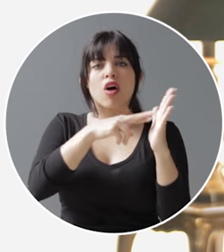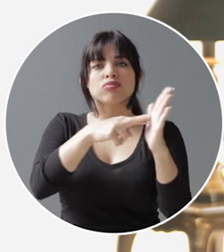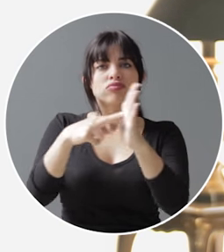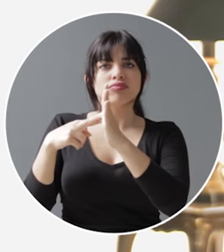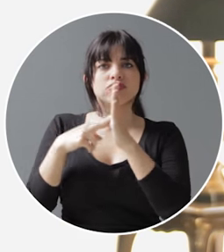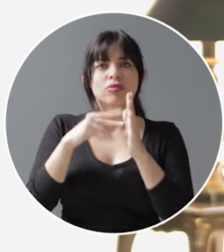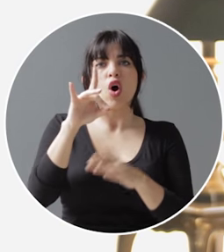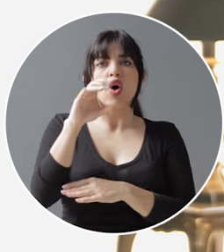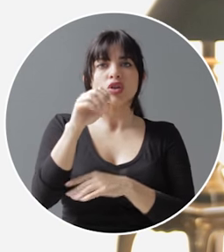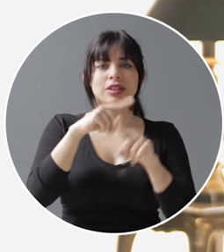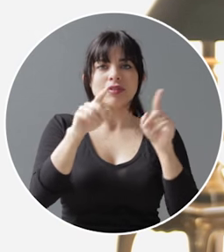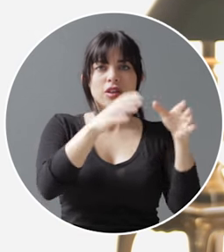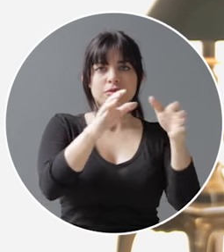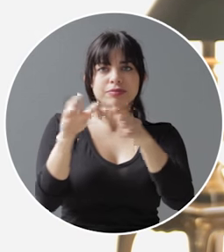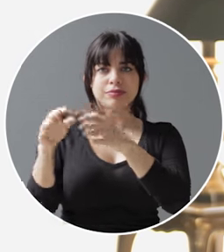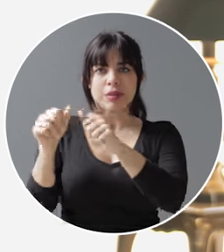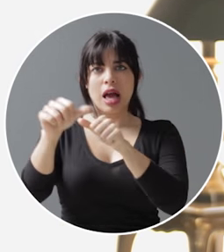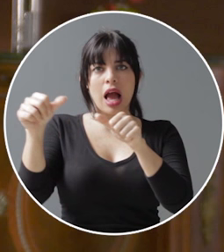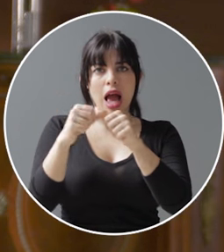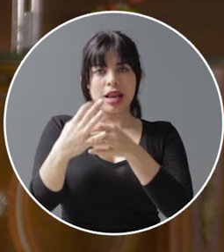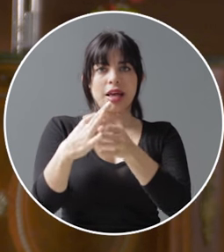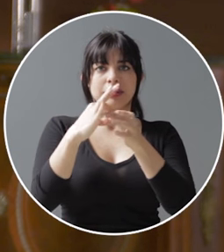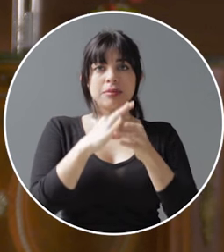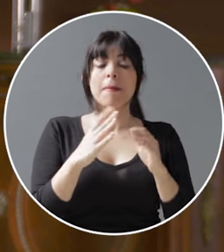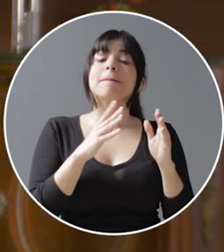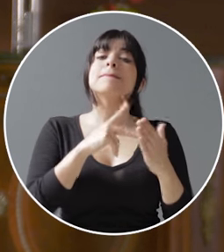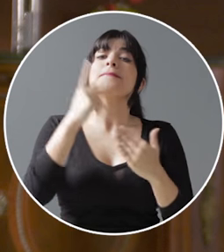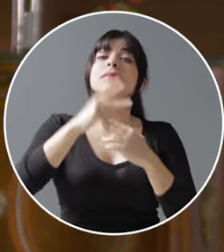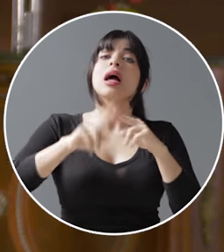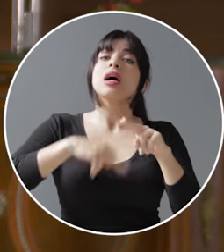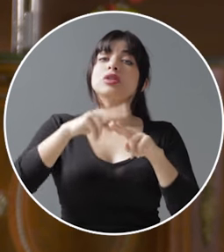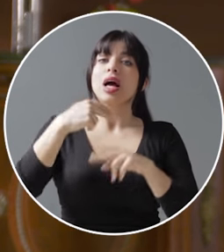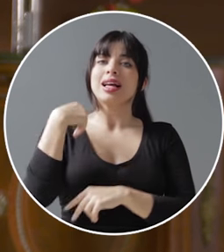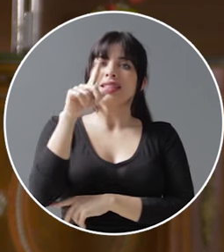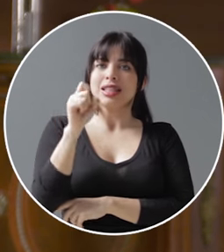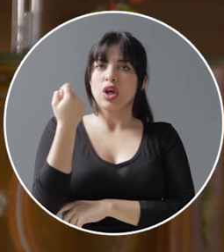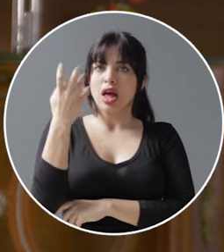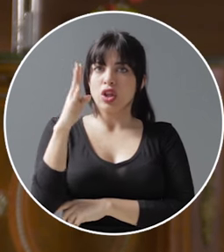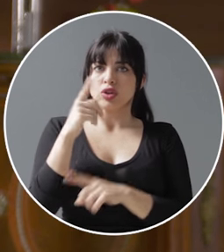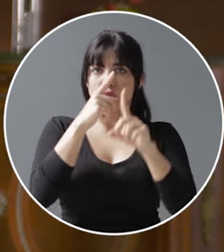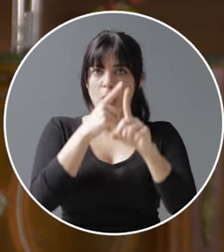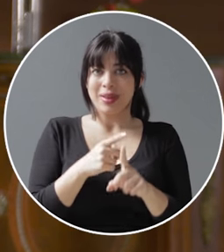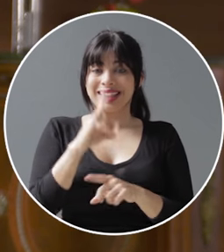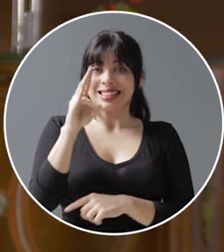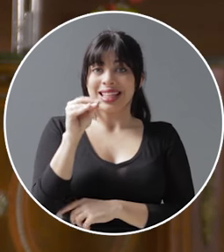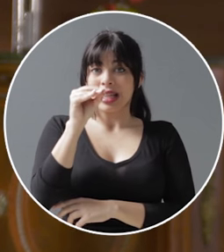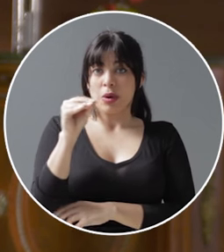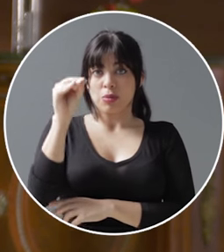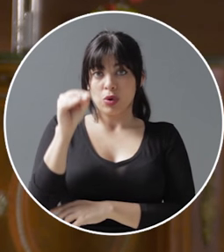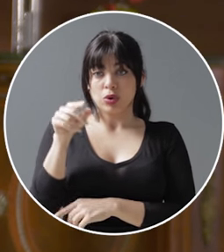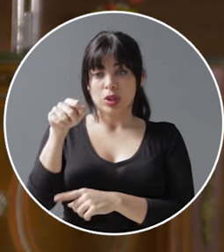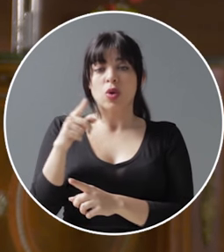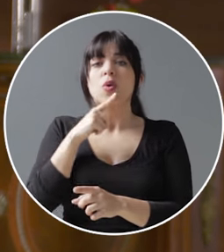representación de 80 actores y sectores vinculados. El Plan Nacional tiene 114 objetivos. El 70%